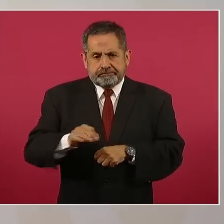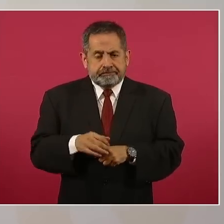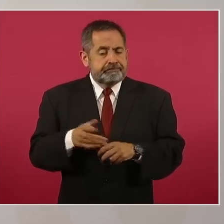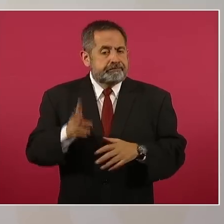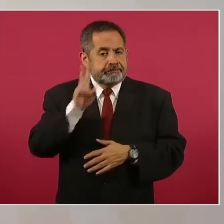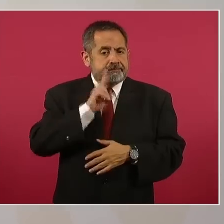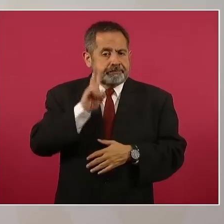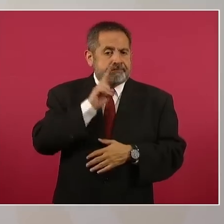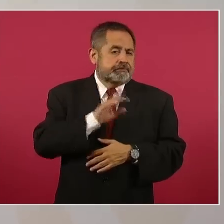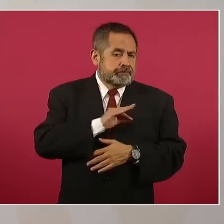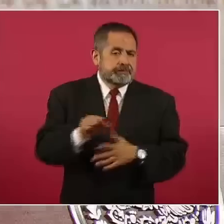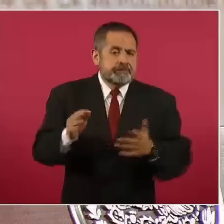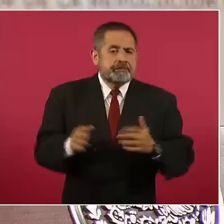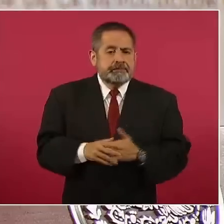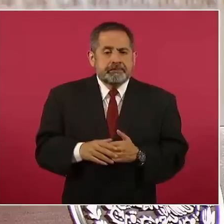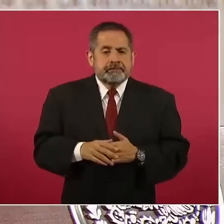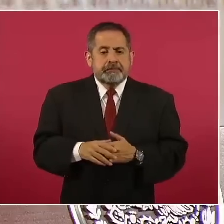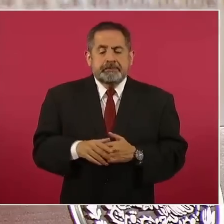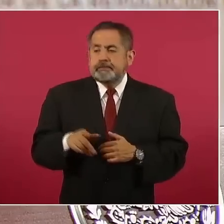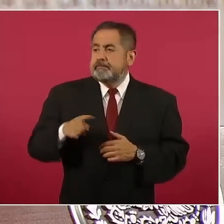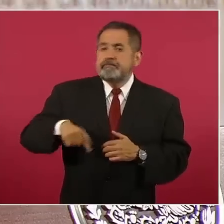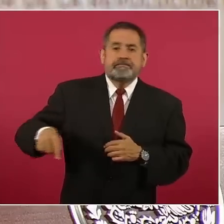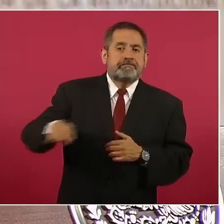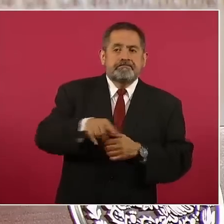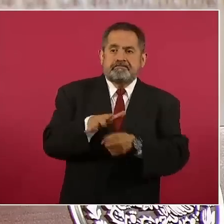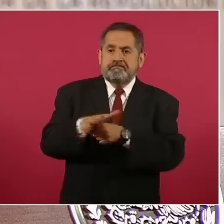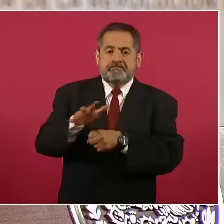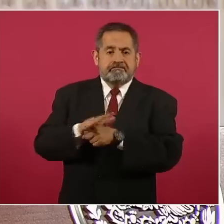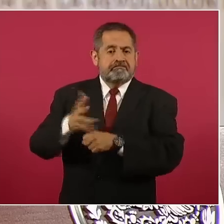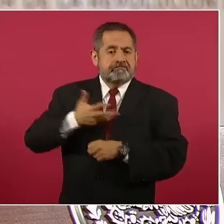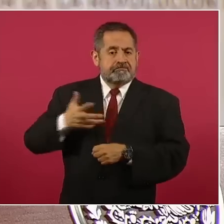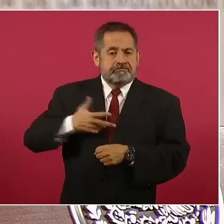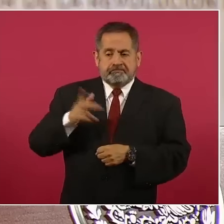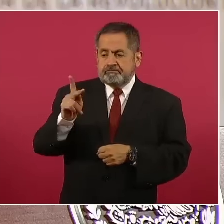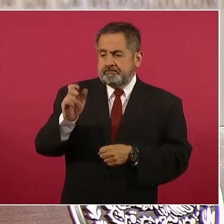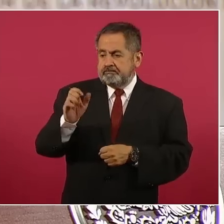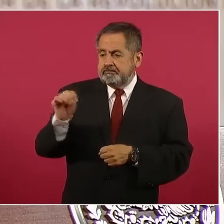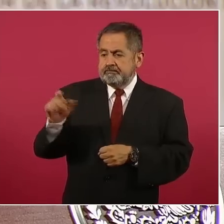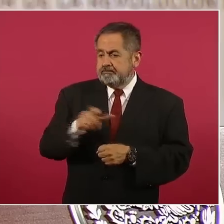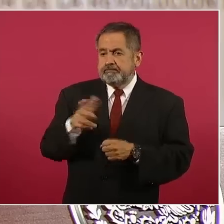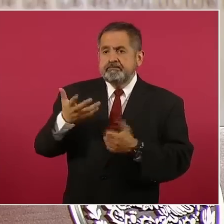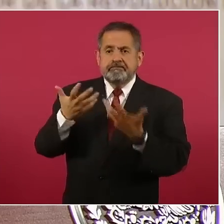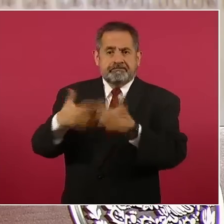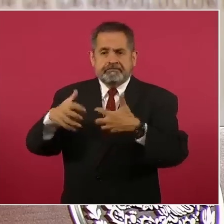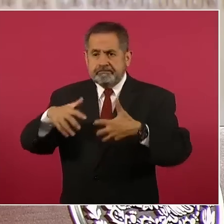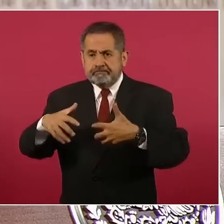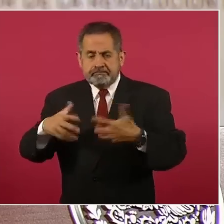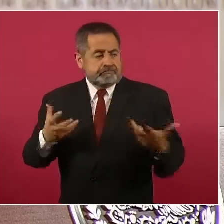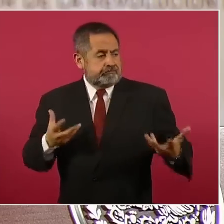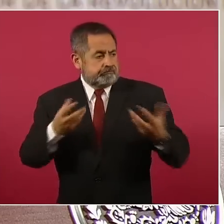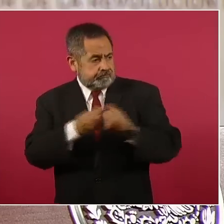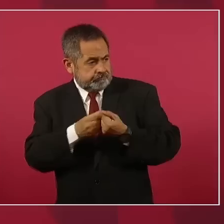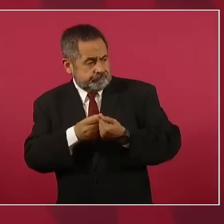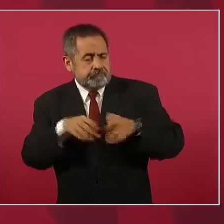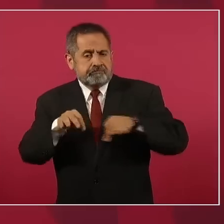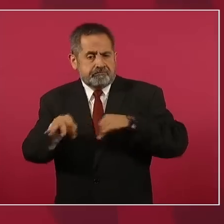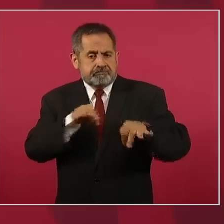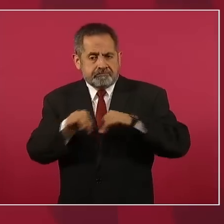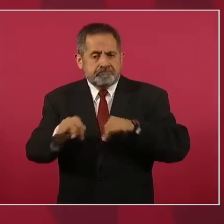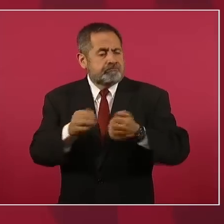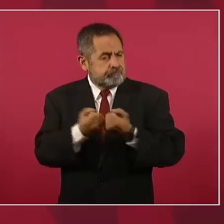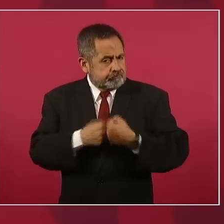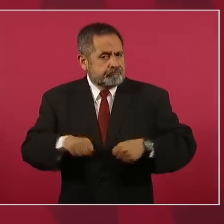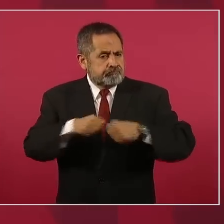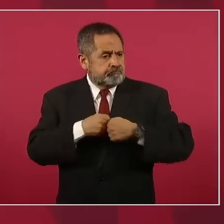la infraestructura de Pemex y que se trabaje de manera asociada.